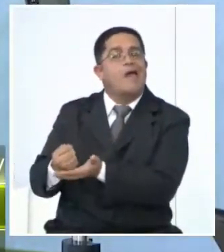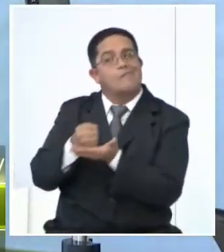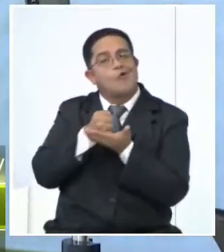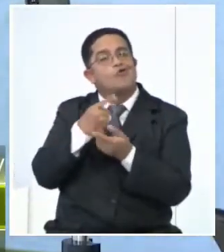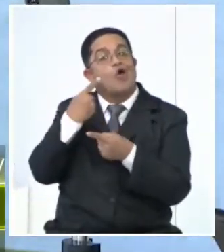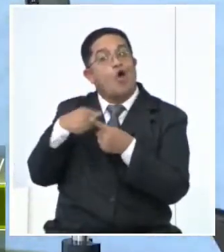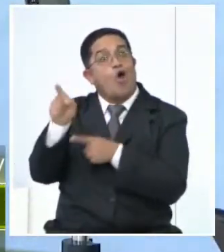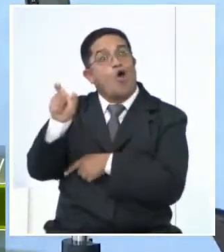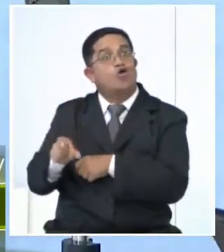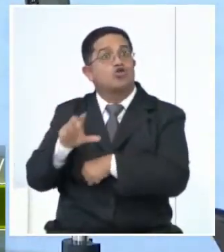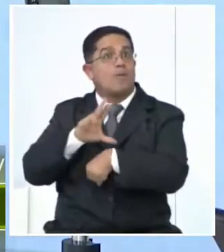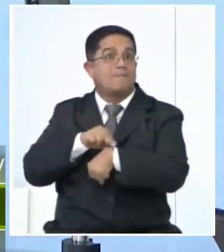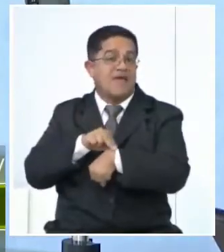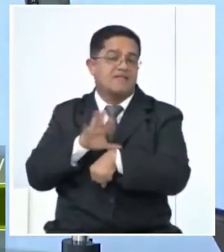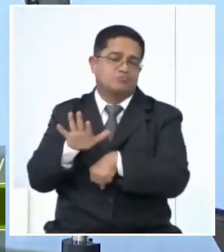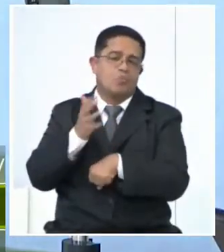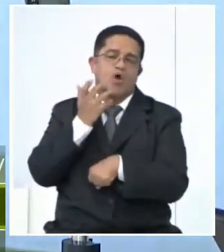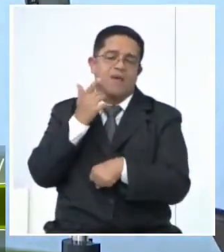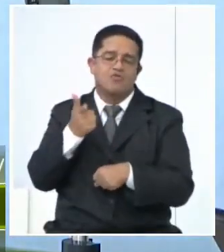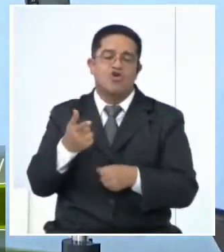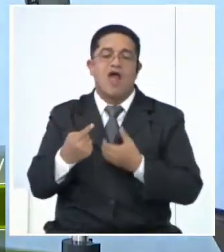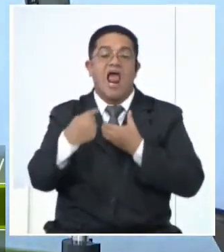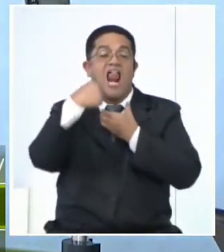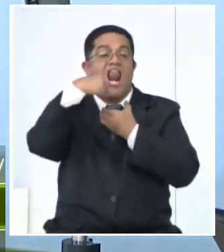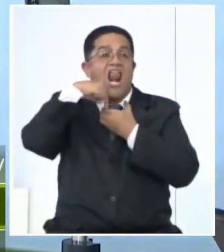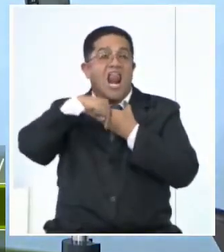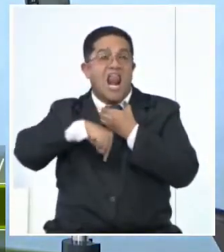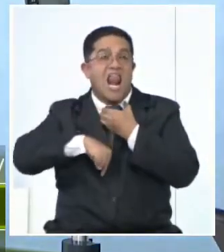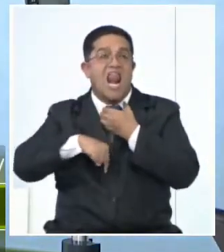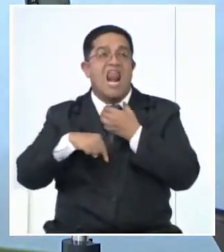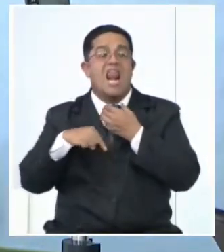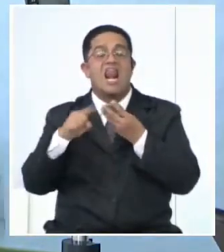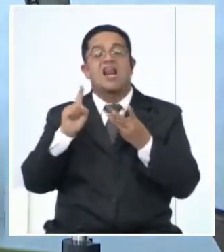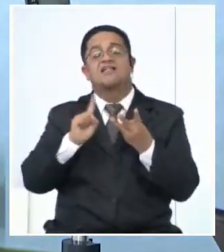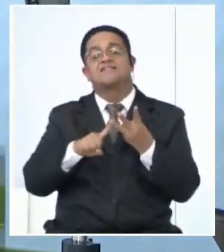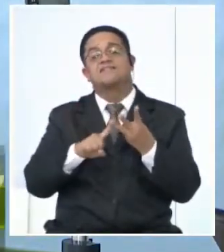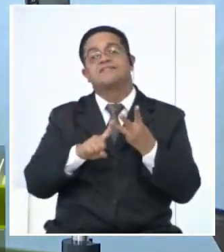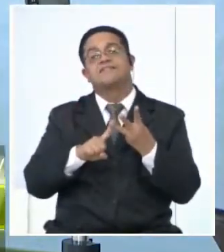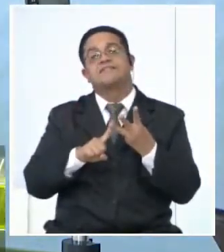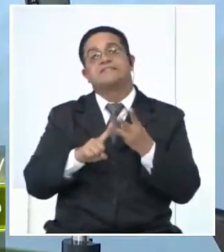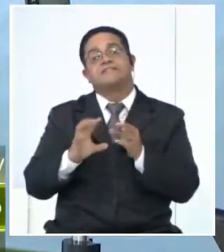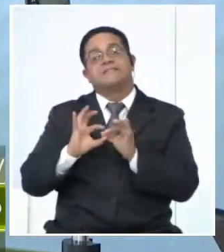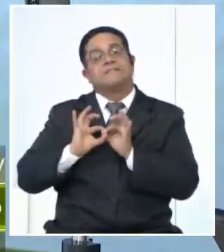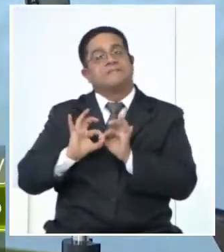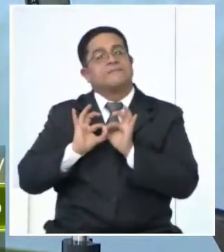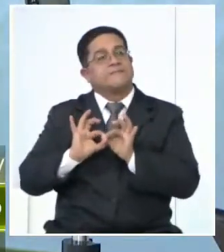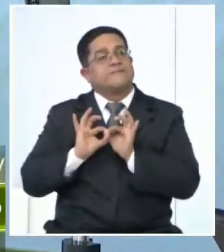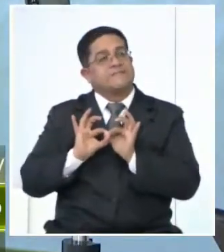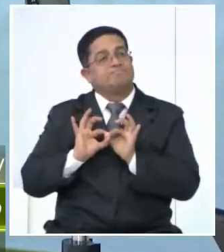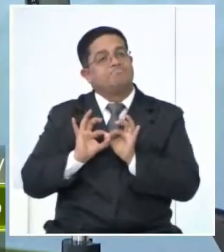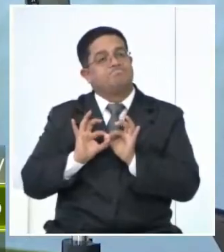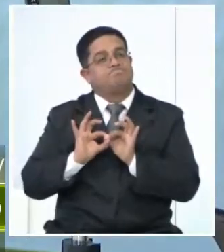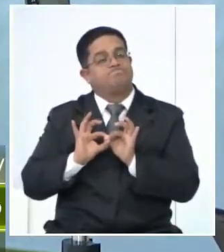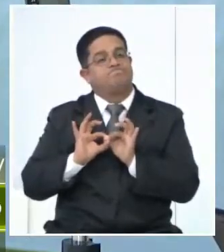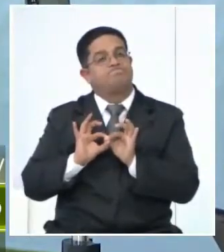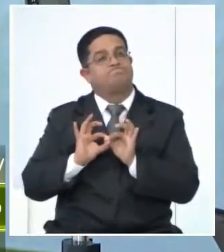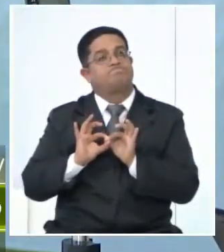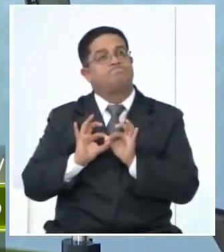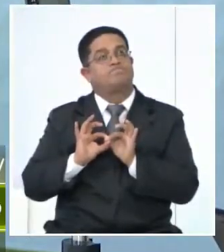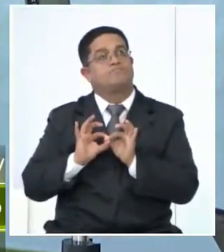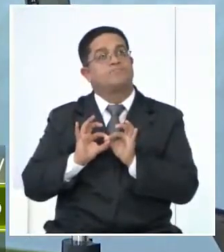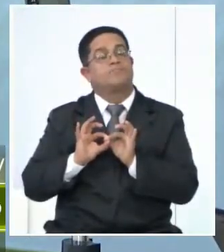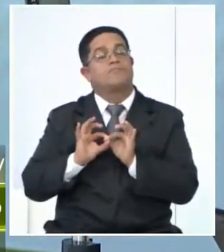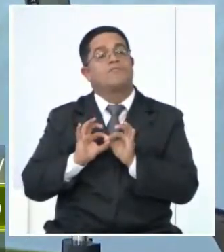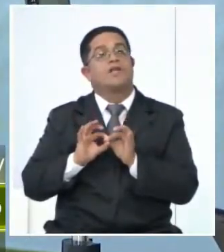especialidades. En este caso, gastroenterología y cirugía oncológica de vías digestivas va muy agarradas de la mano